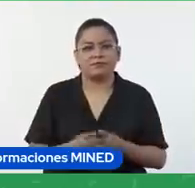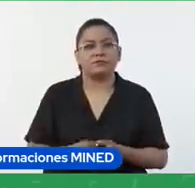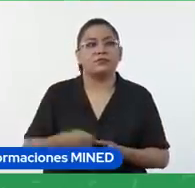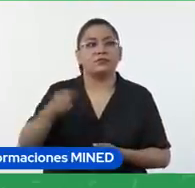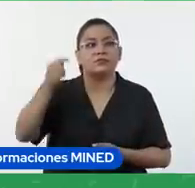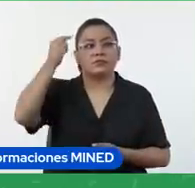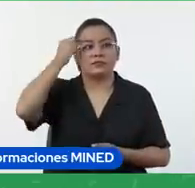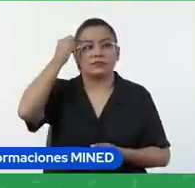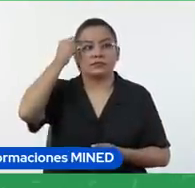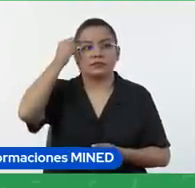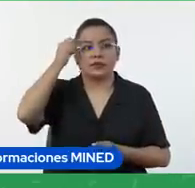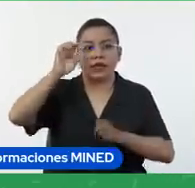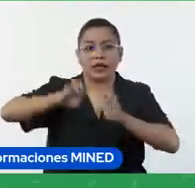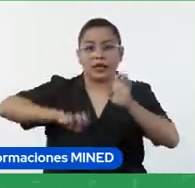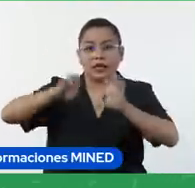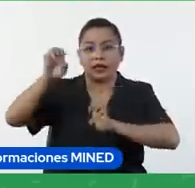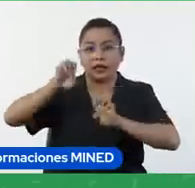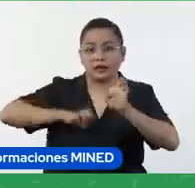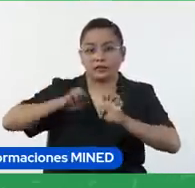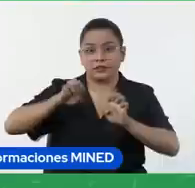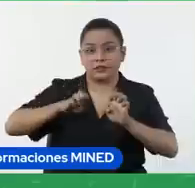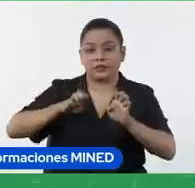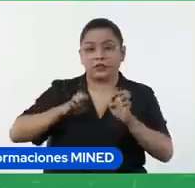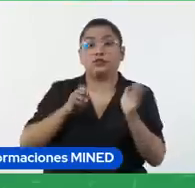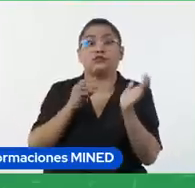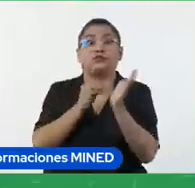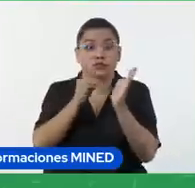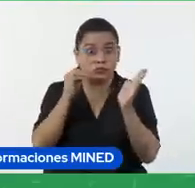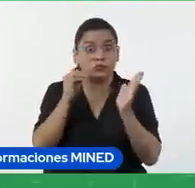en una evaluación sumativa.